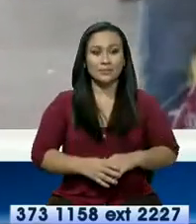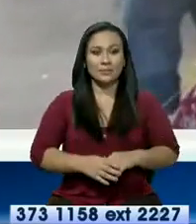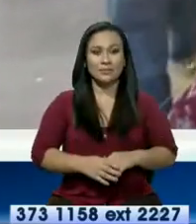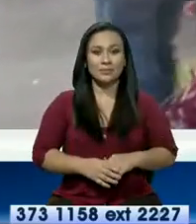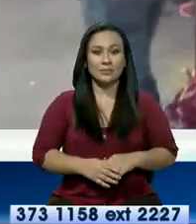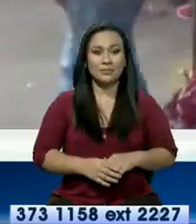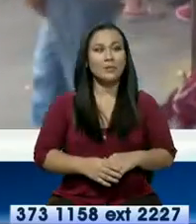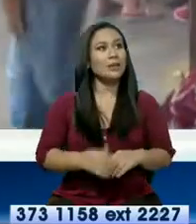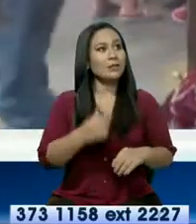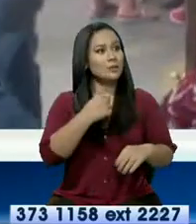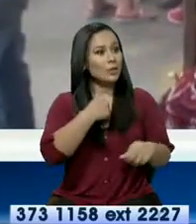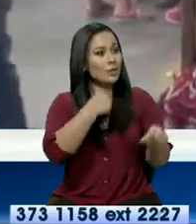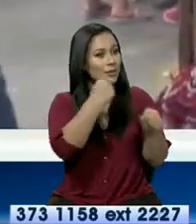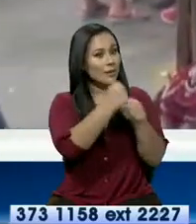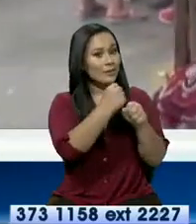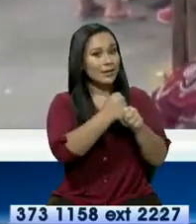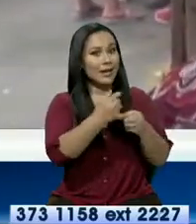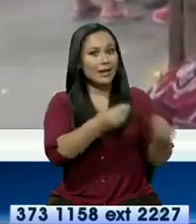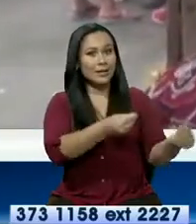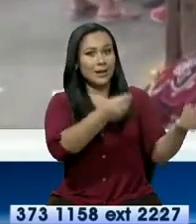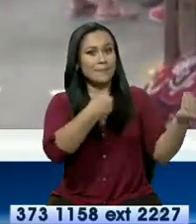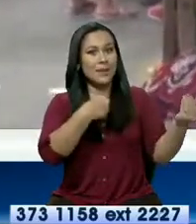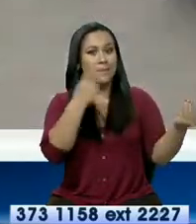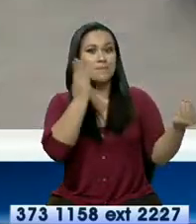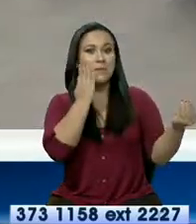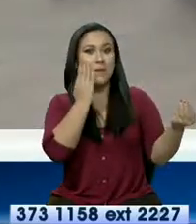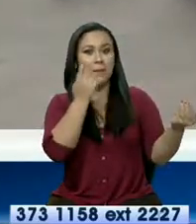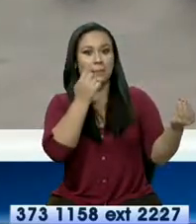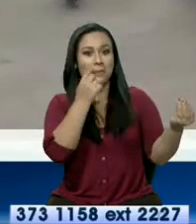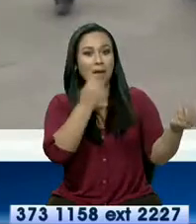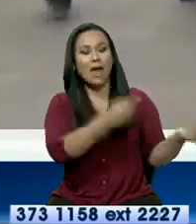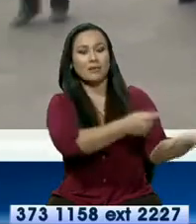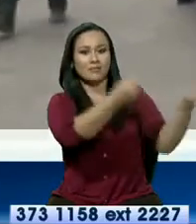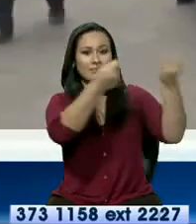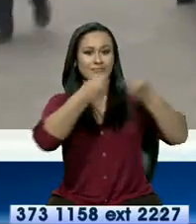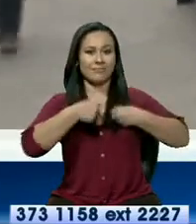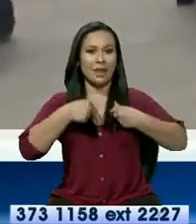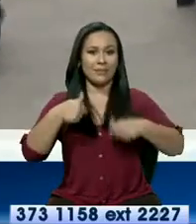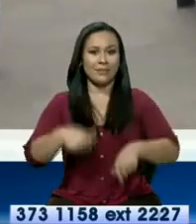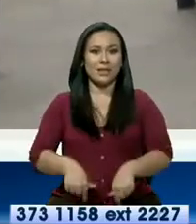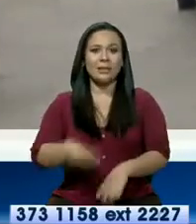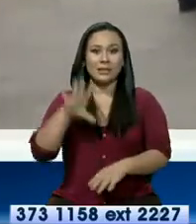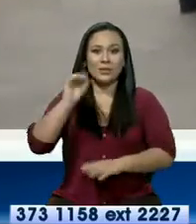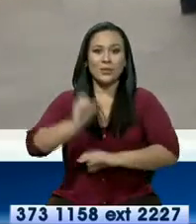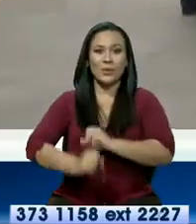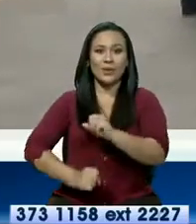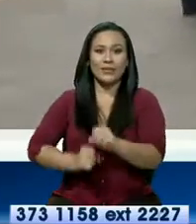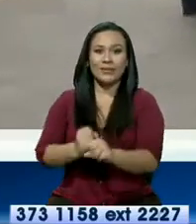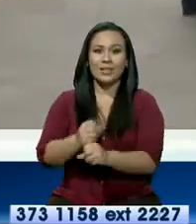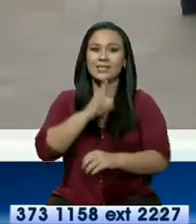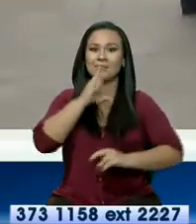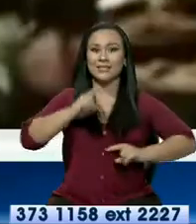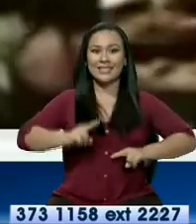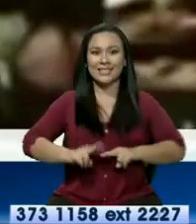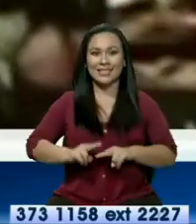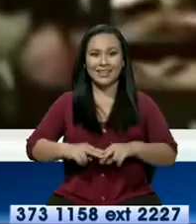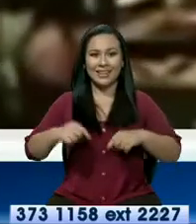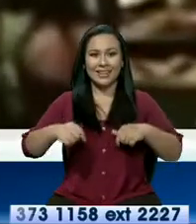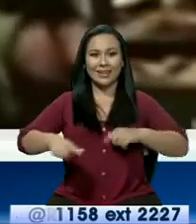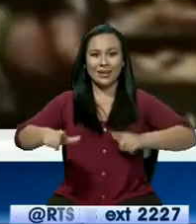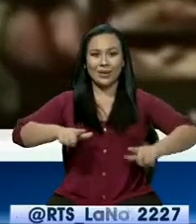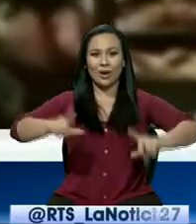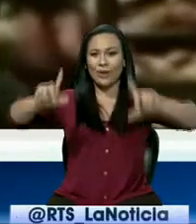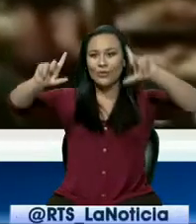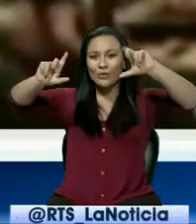yo cogí esta profesión, ellos me dejaron esta profesión. Hace más de 50 años, empezaron a sentarse en el lugar, que era en